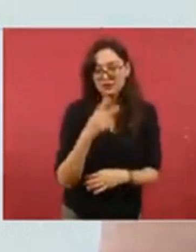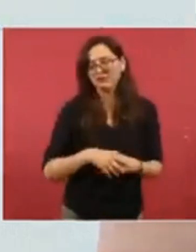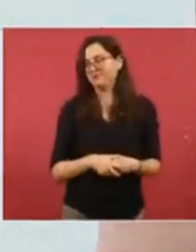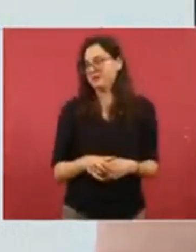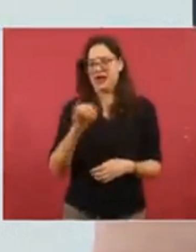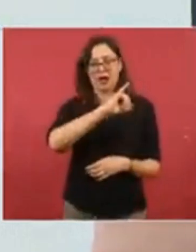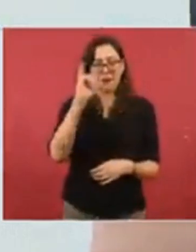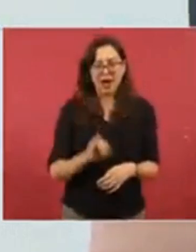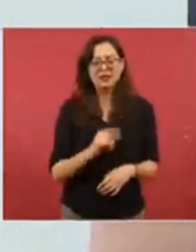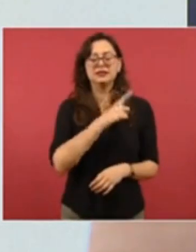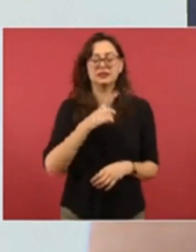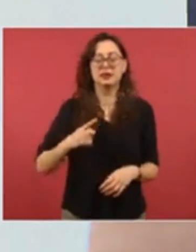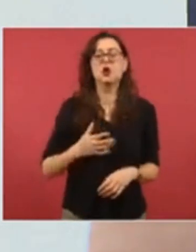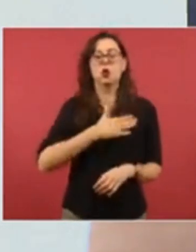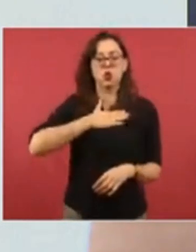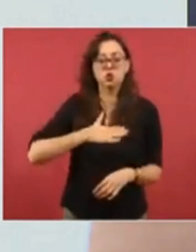y que no haya impunidad.